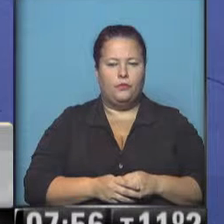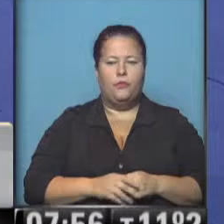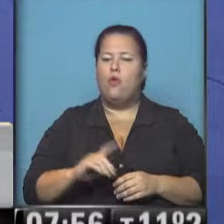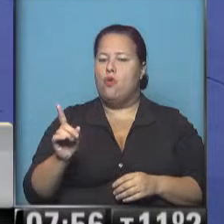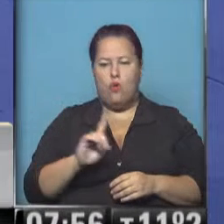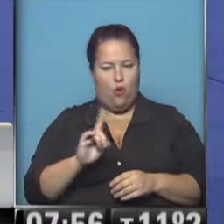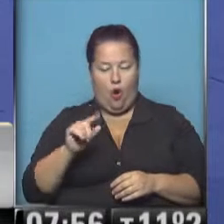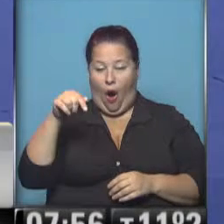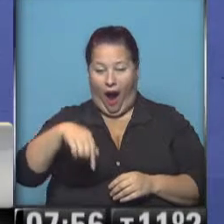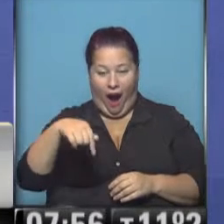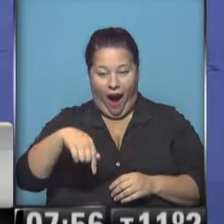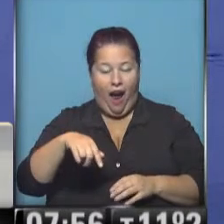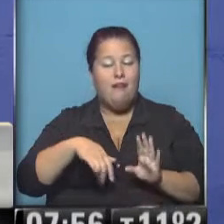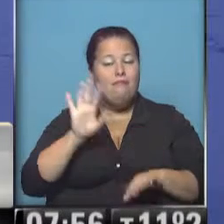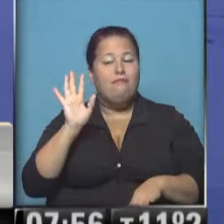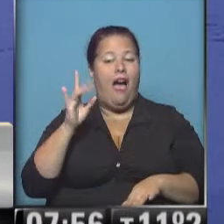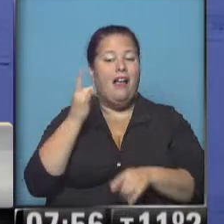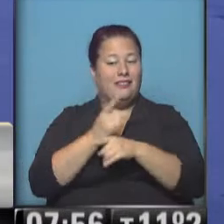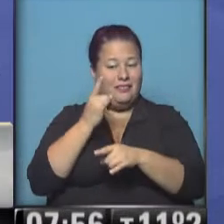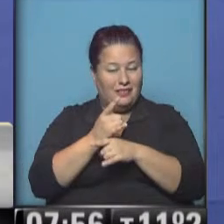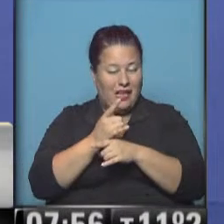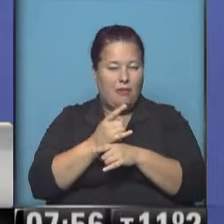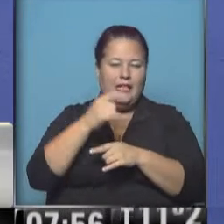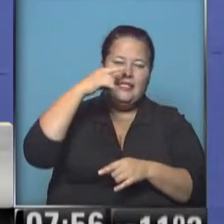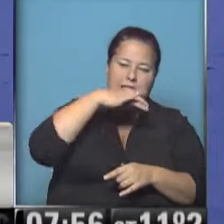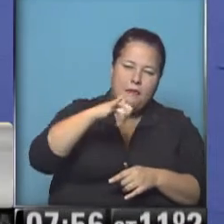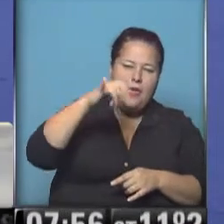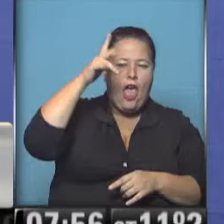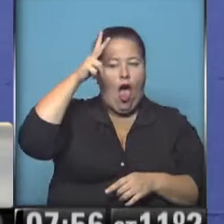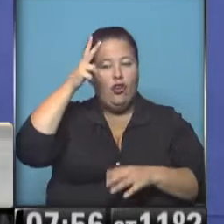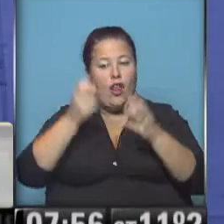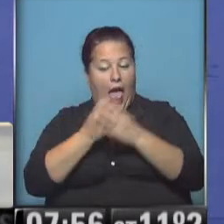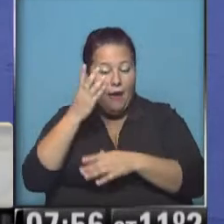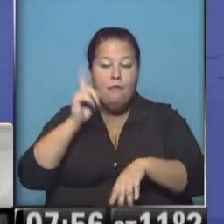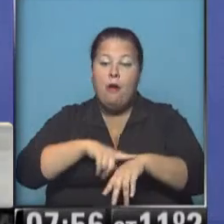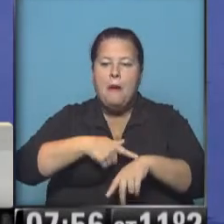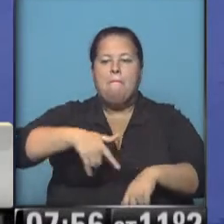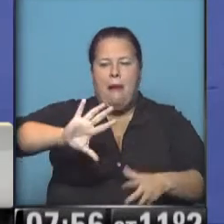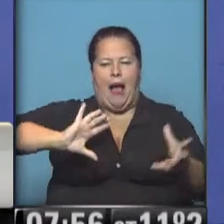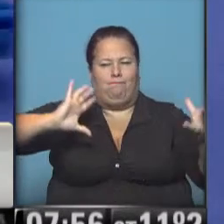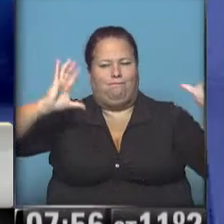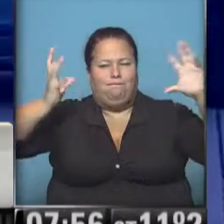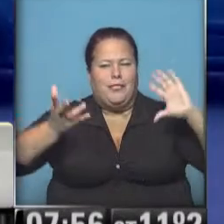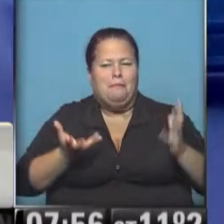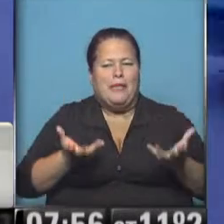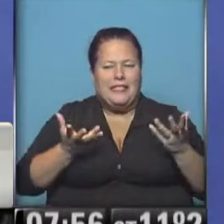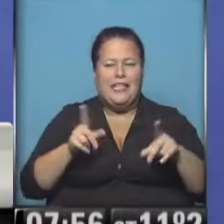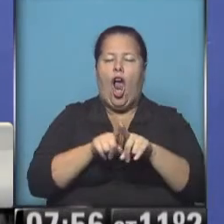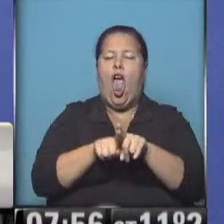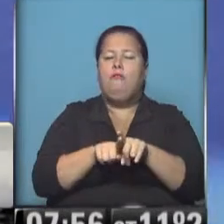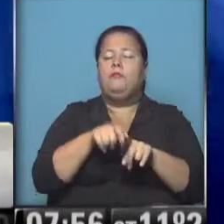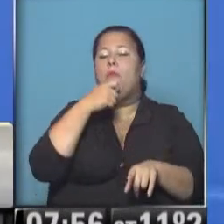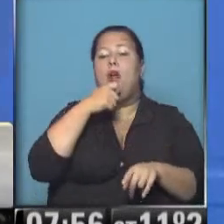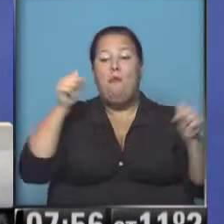No, no, para esta hora generalmente como ocurre siempre entre las 7 y media y 8 de la mañana es el momento de mayor densidad. Así como siempre